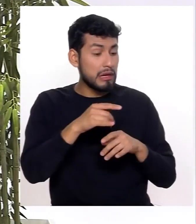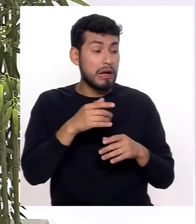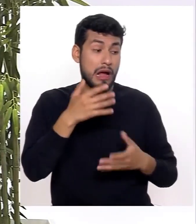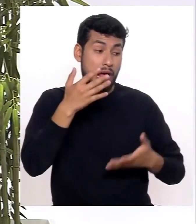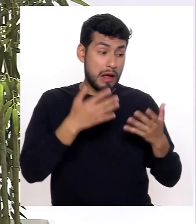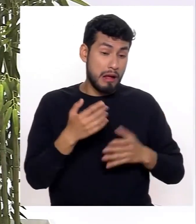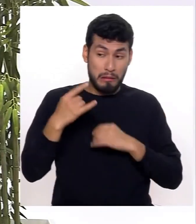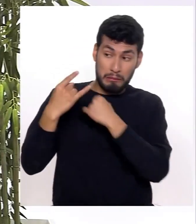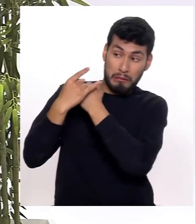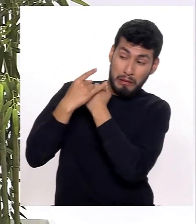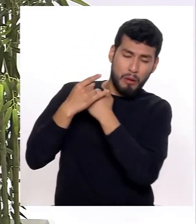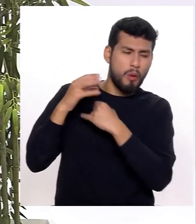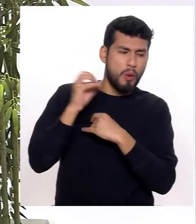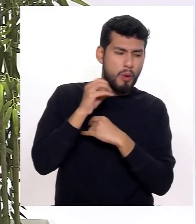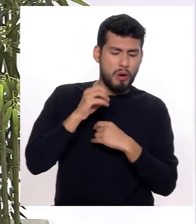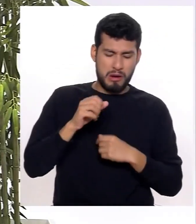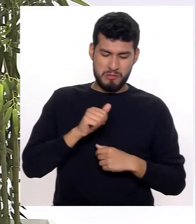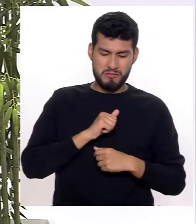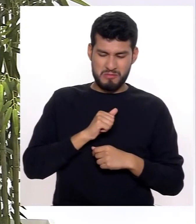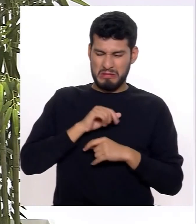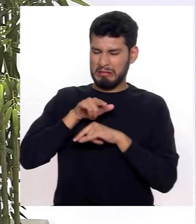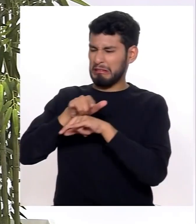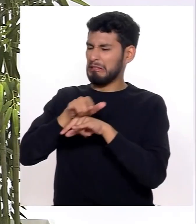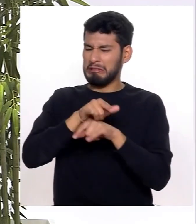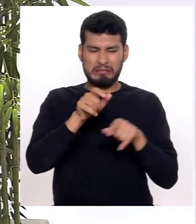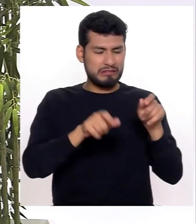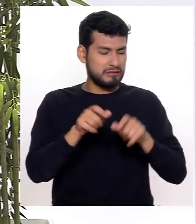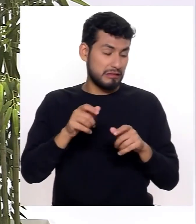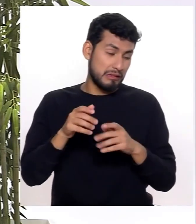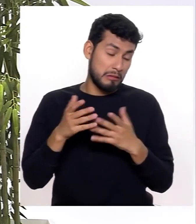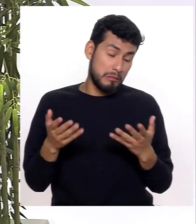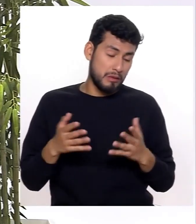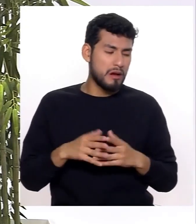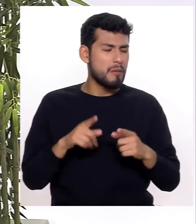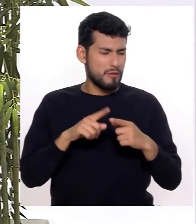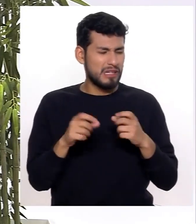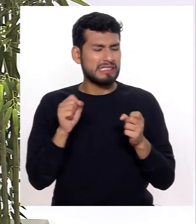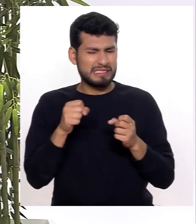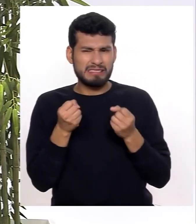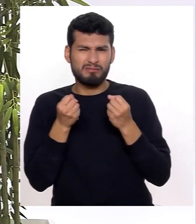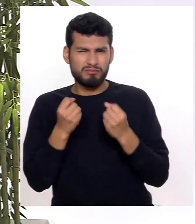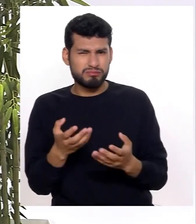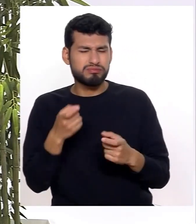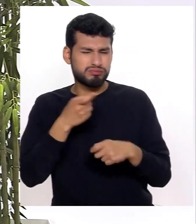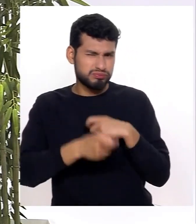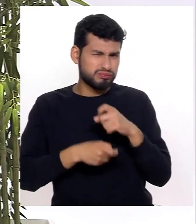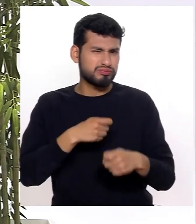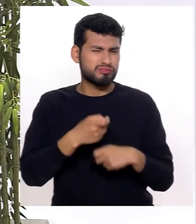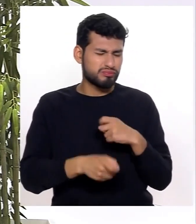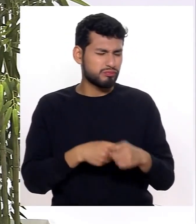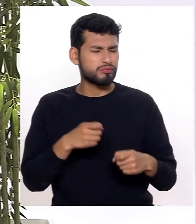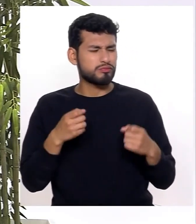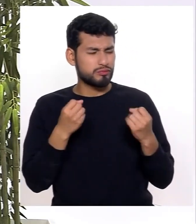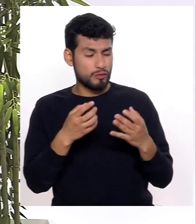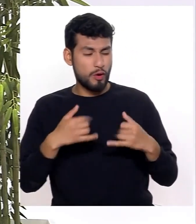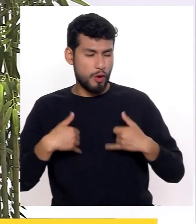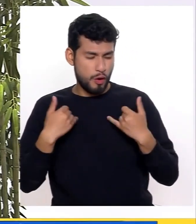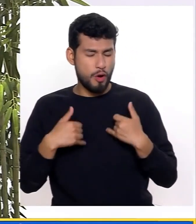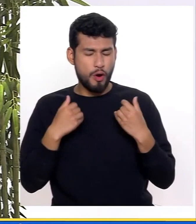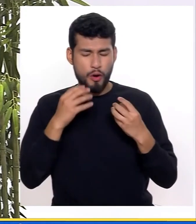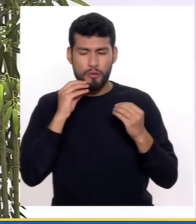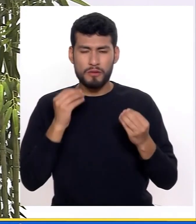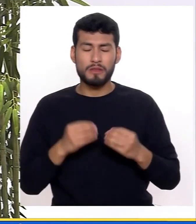o como victimario. Pero esto sí golpea muchísimo en el tema, digamos, de los jóvenes.